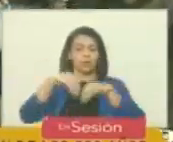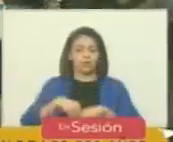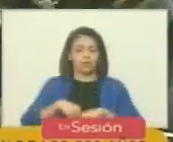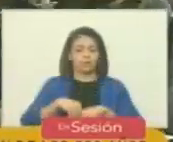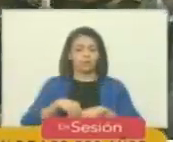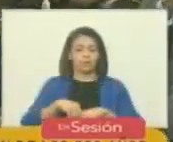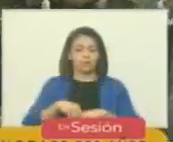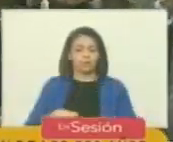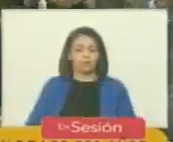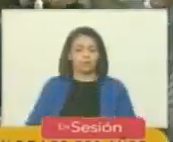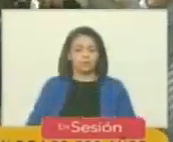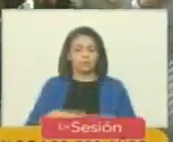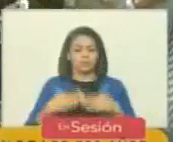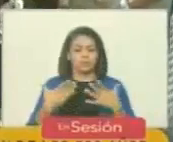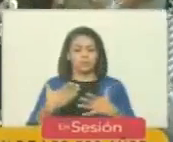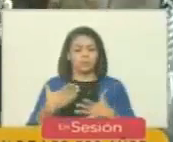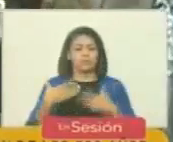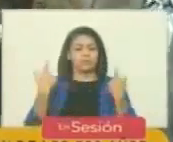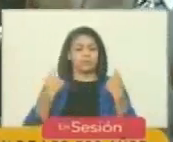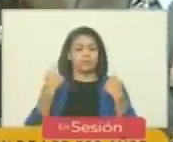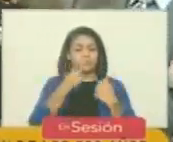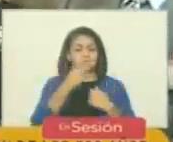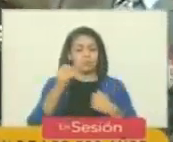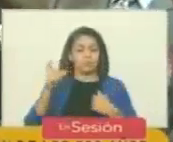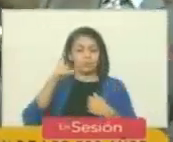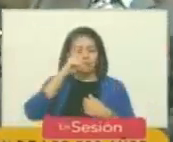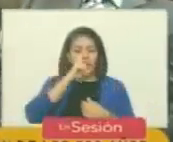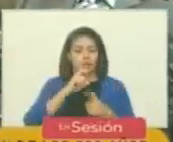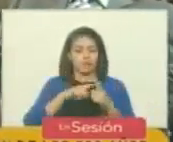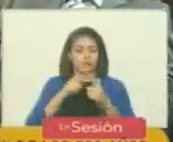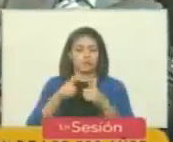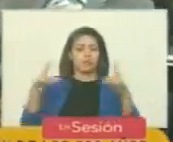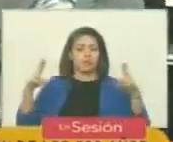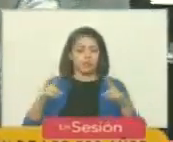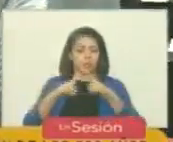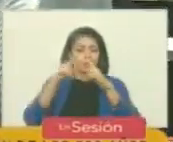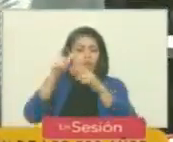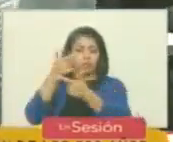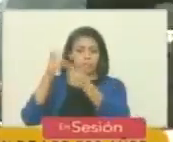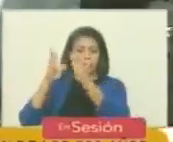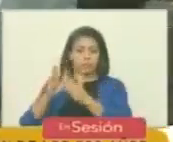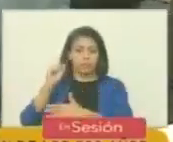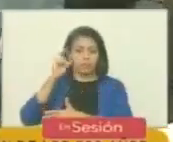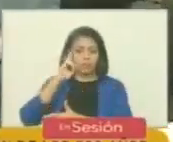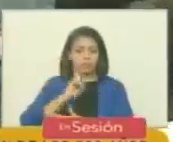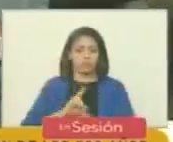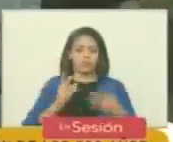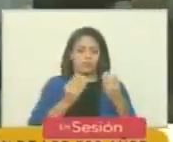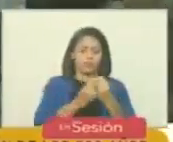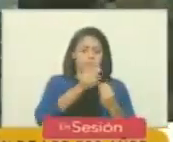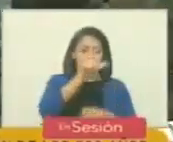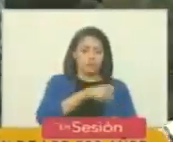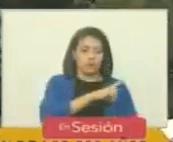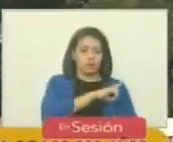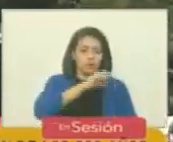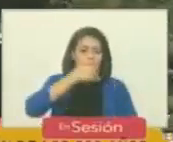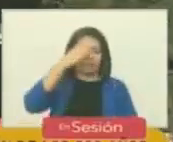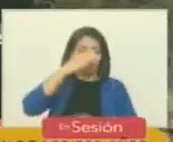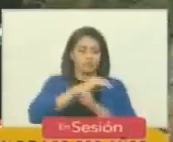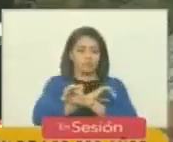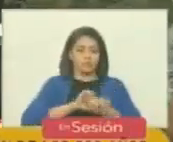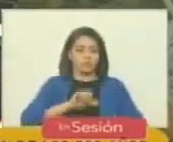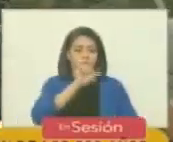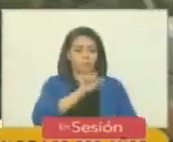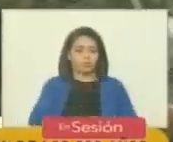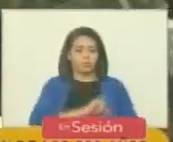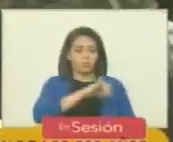de celebración de los 200 años del encuentro del libertador Simón Bolívar y el general de los ejércitos del